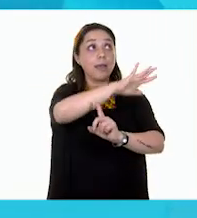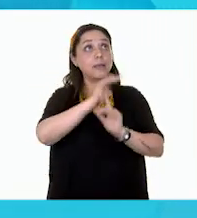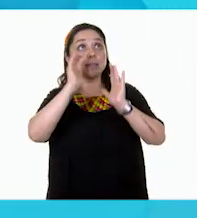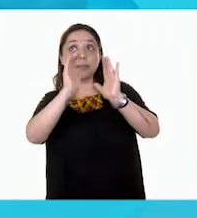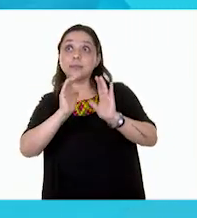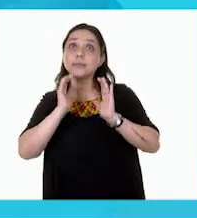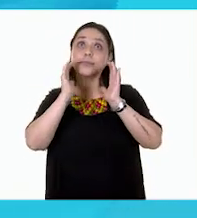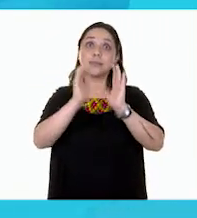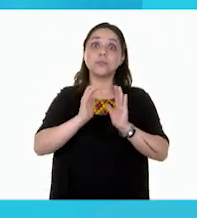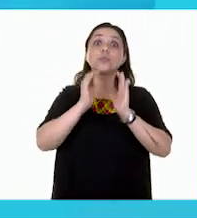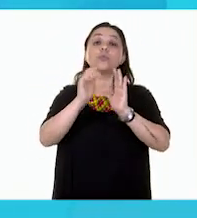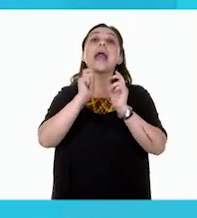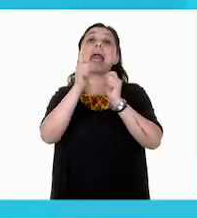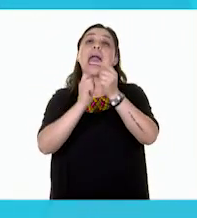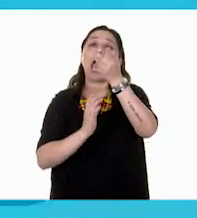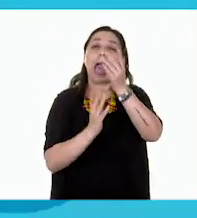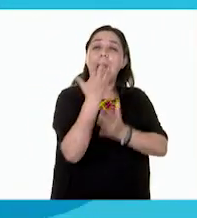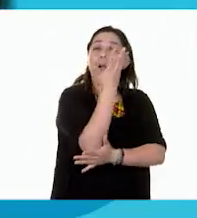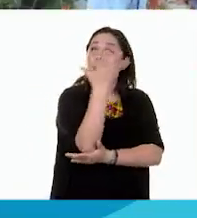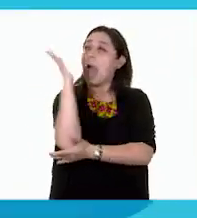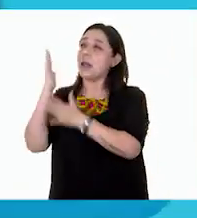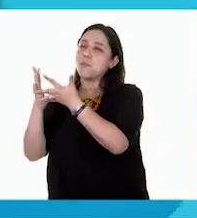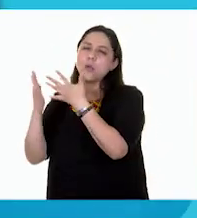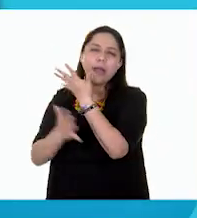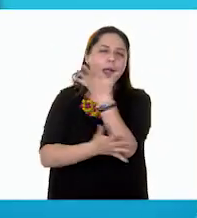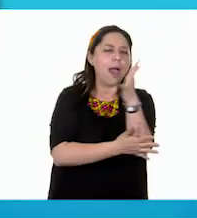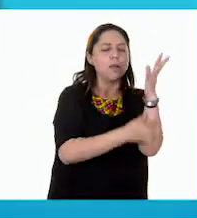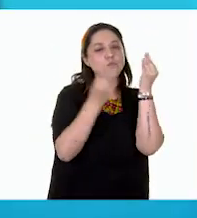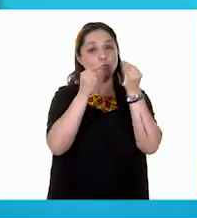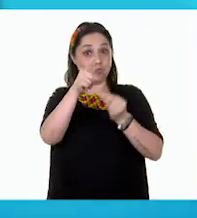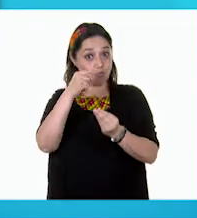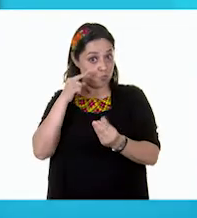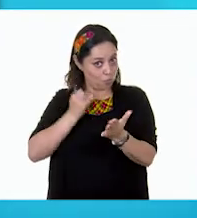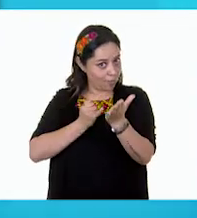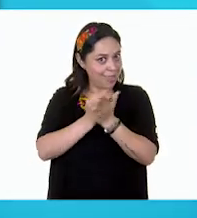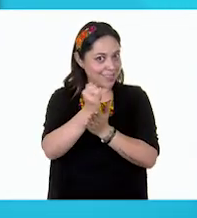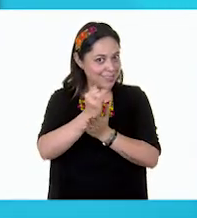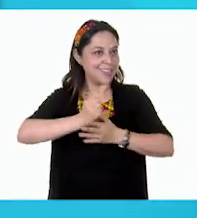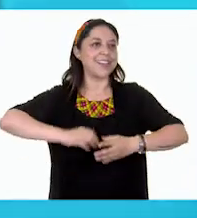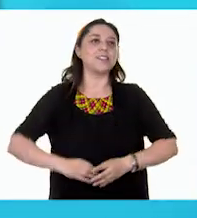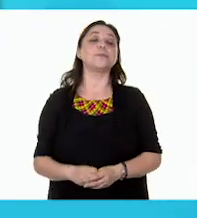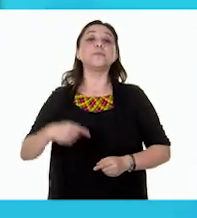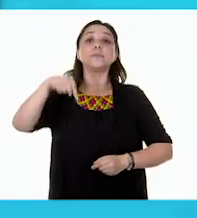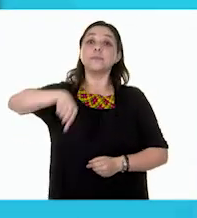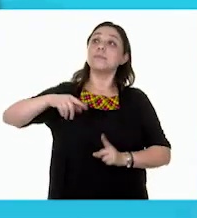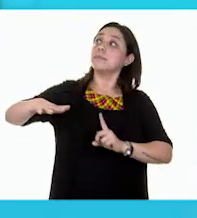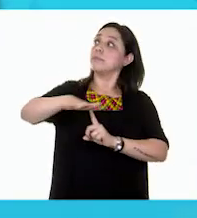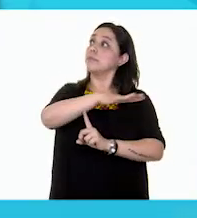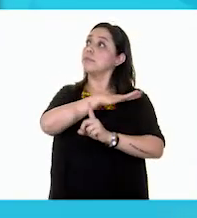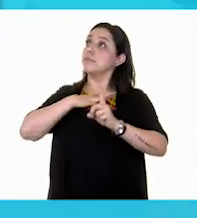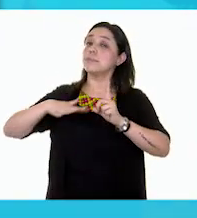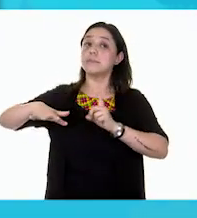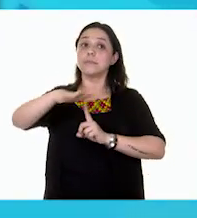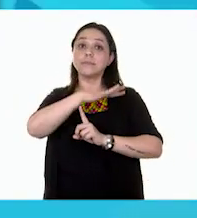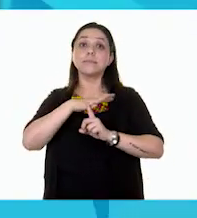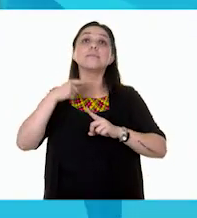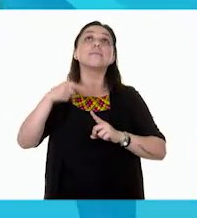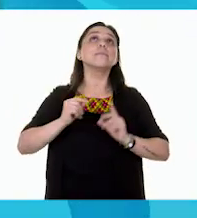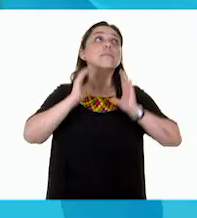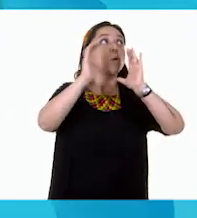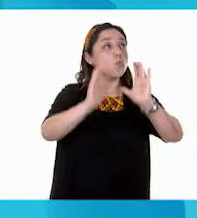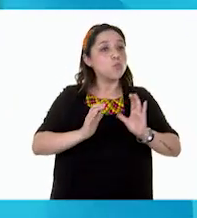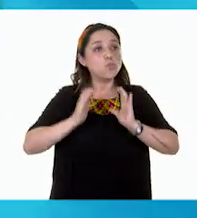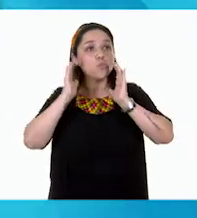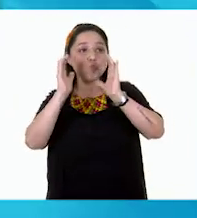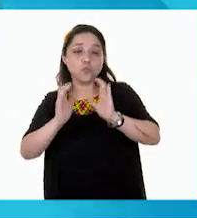plantar muchos árboles. ¡Tú decides! Les tengo que hablar sobre la campaña del medio ambiente. Hay que cuidar